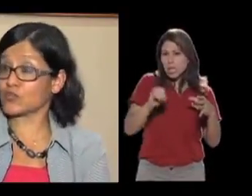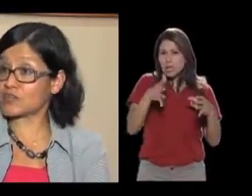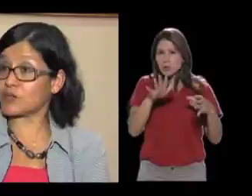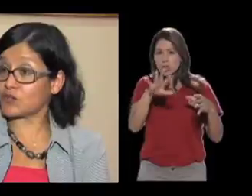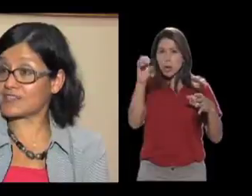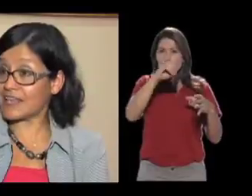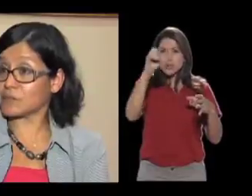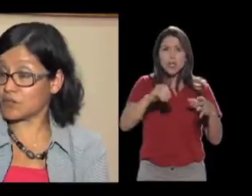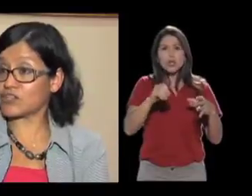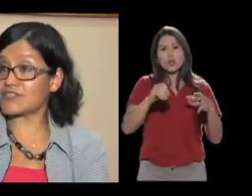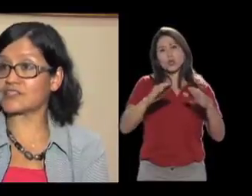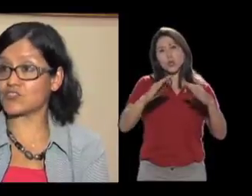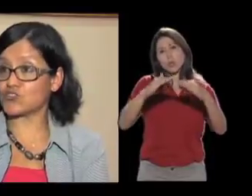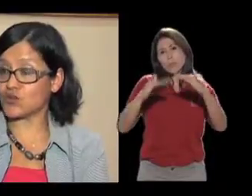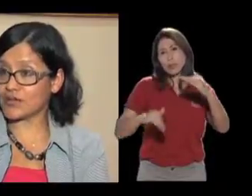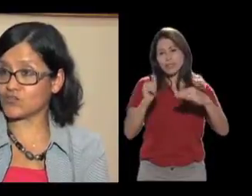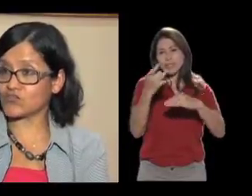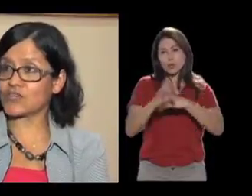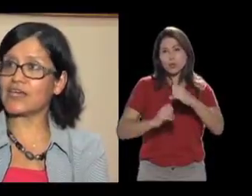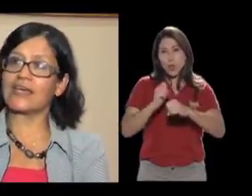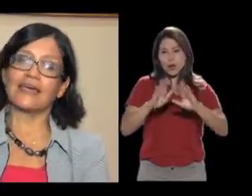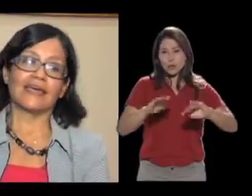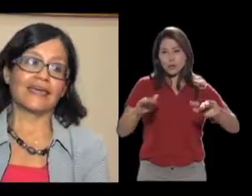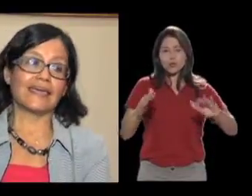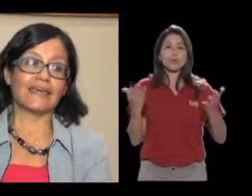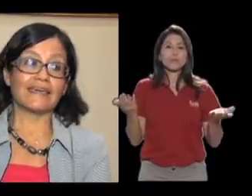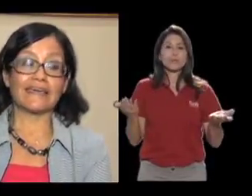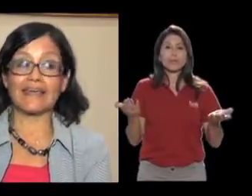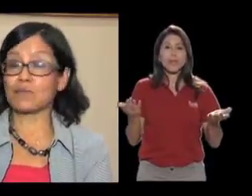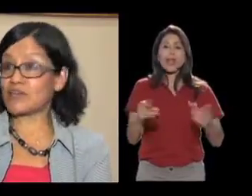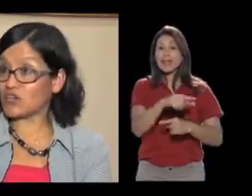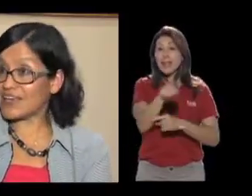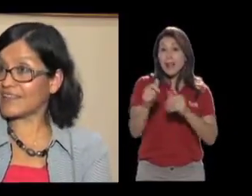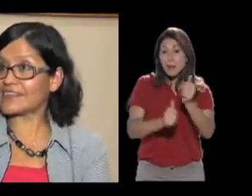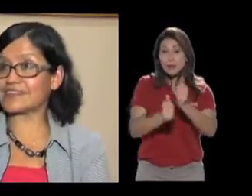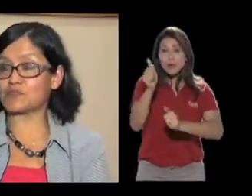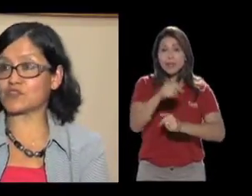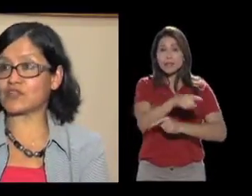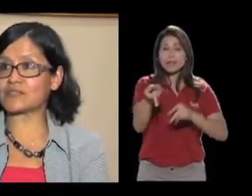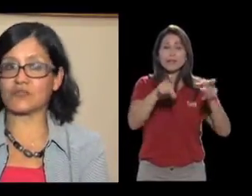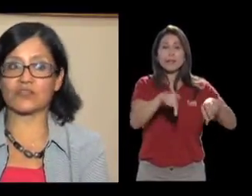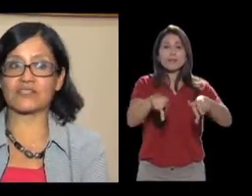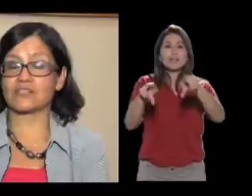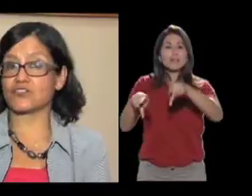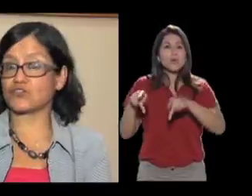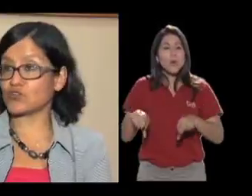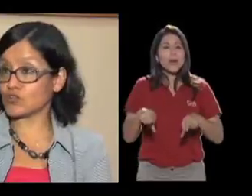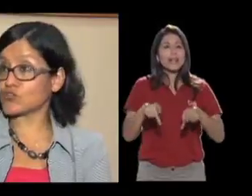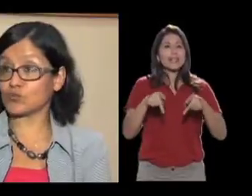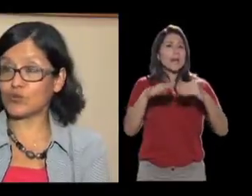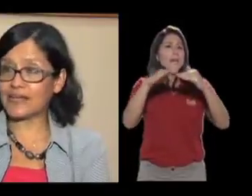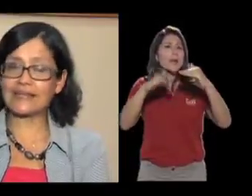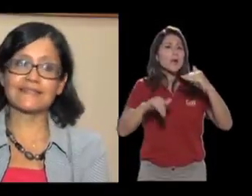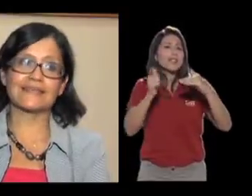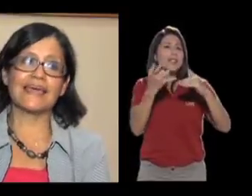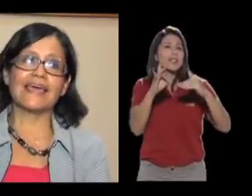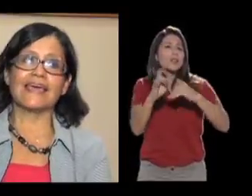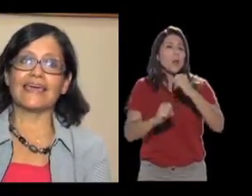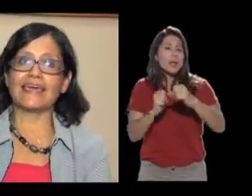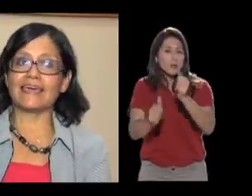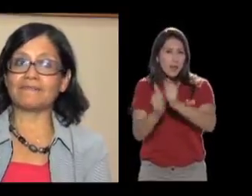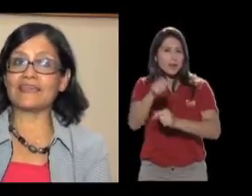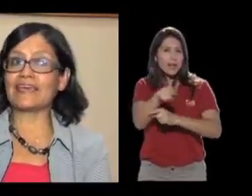son personas menores de edad, menores de 18 años. Que la mayoría de estas personas menores de 18 años son mujeres